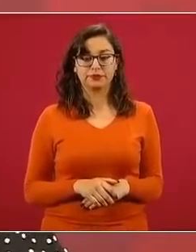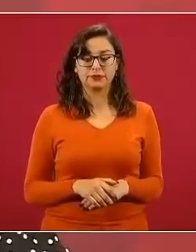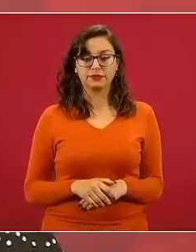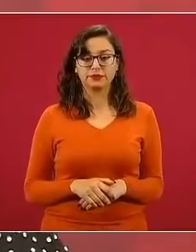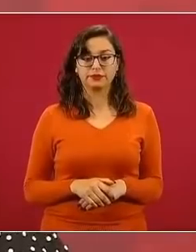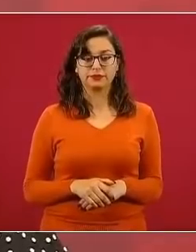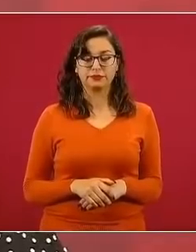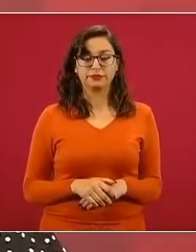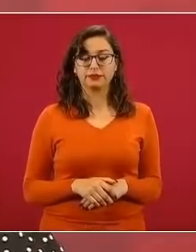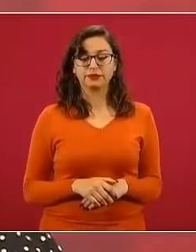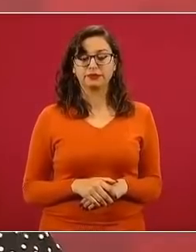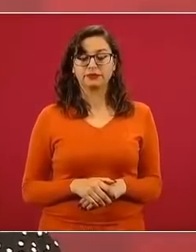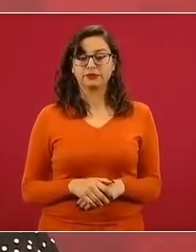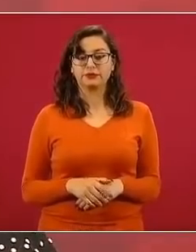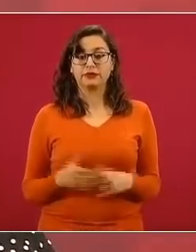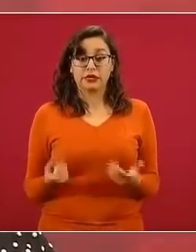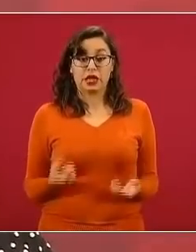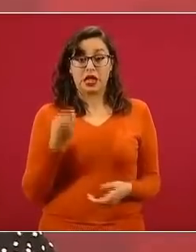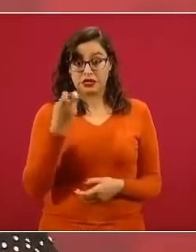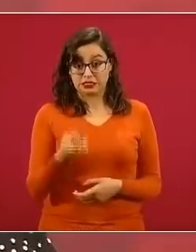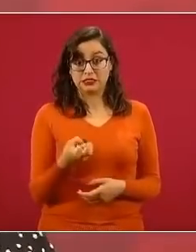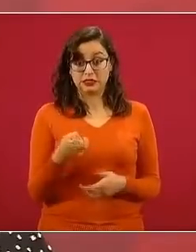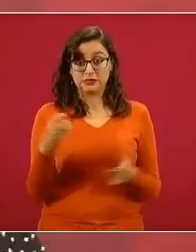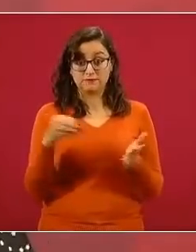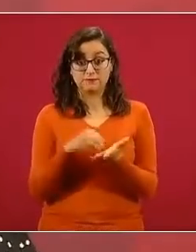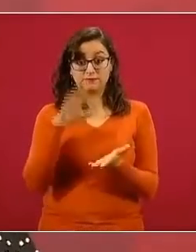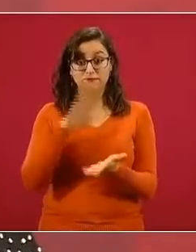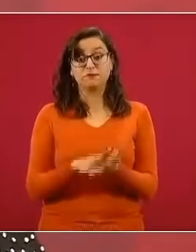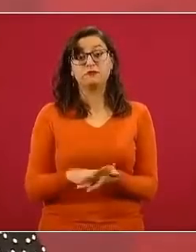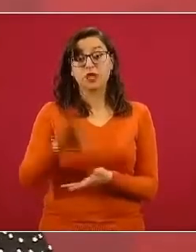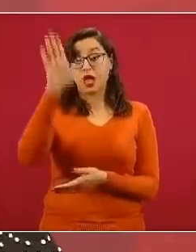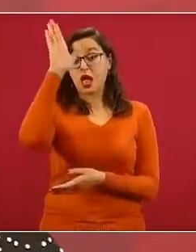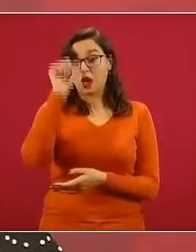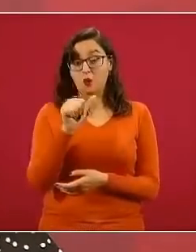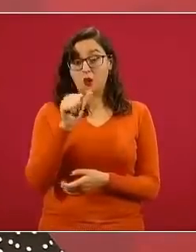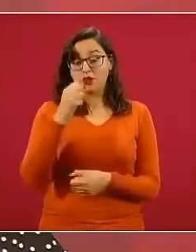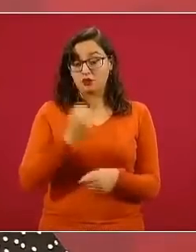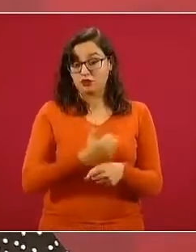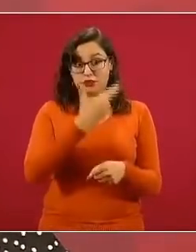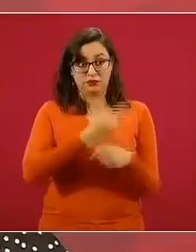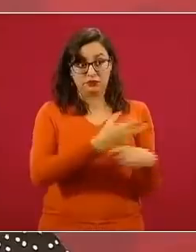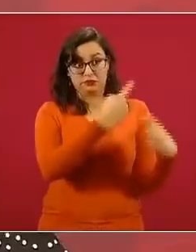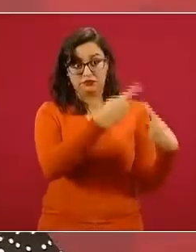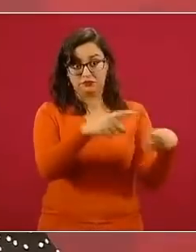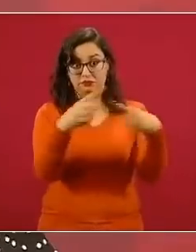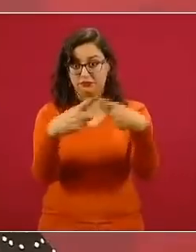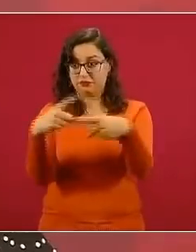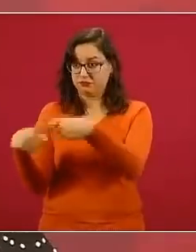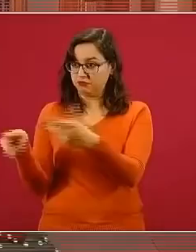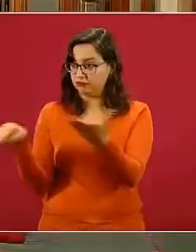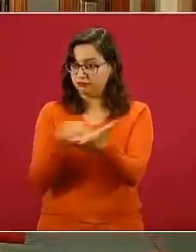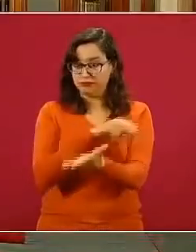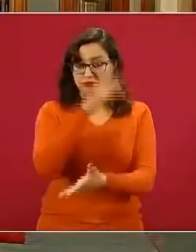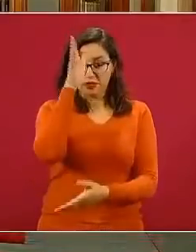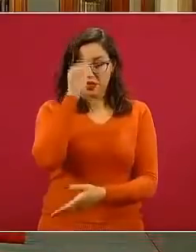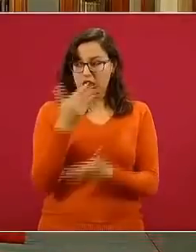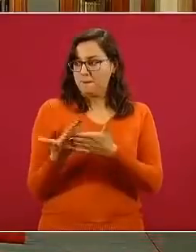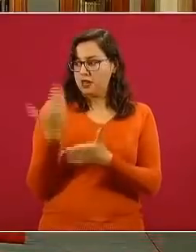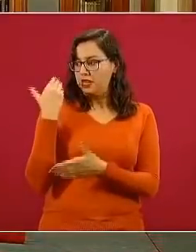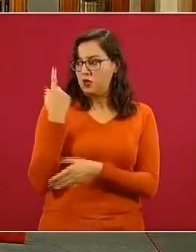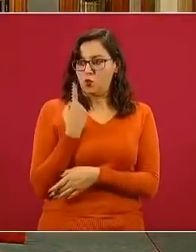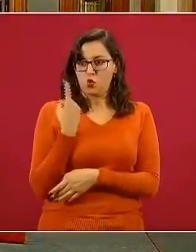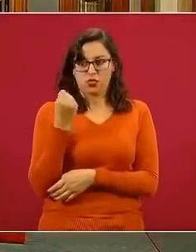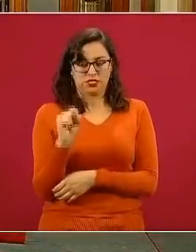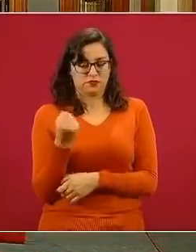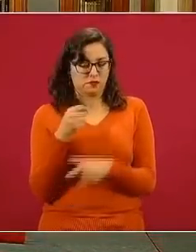que digo, está contenido en el acuerdo secretarial que se acaba de publicar el primero de septiembre. Entonces,